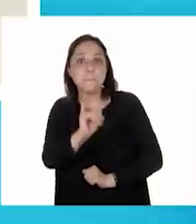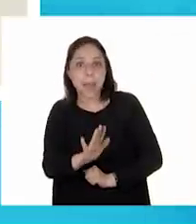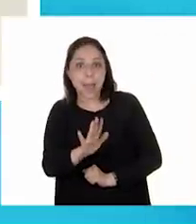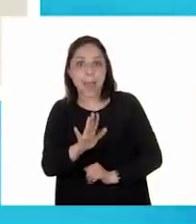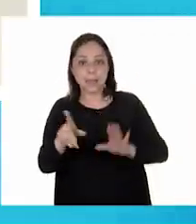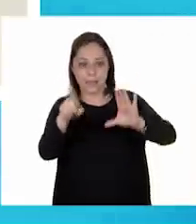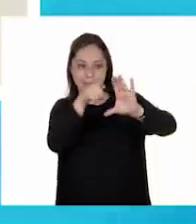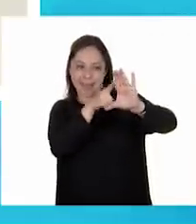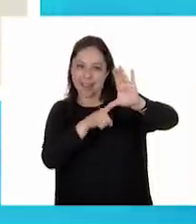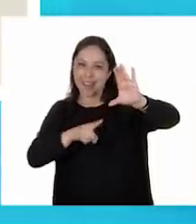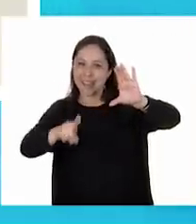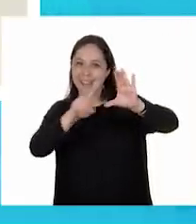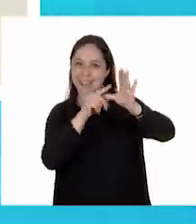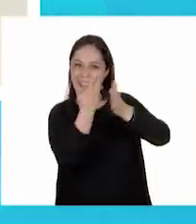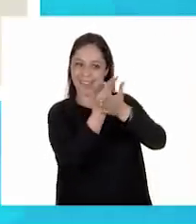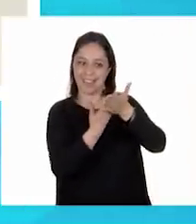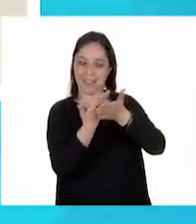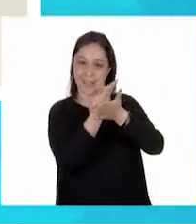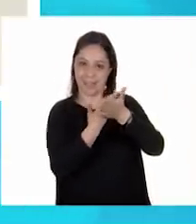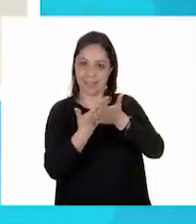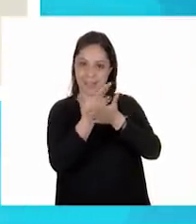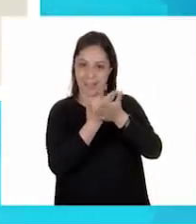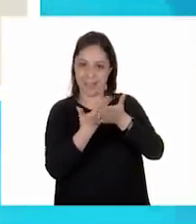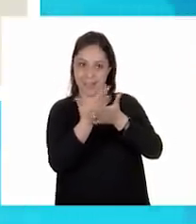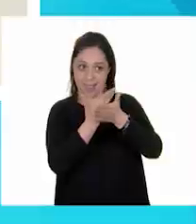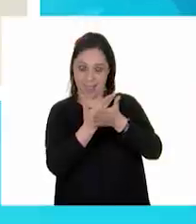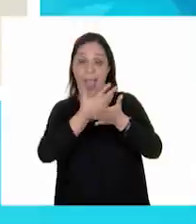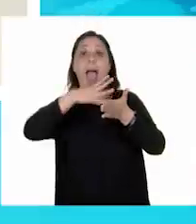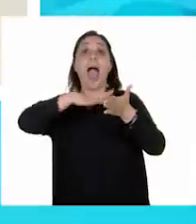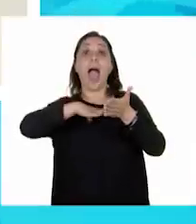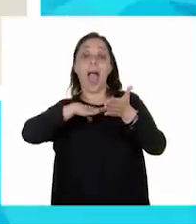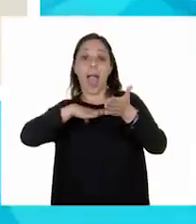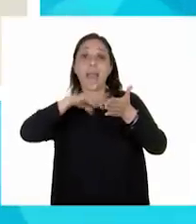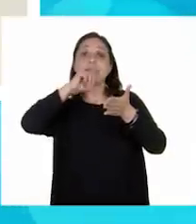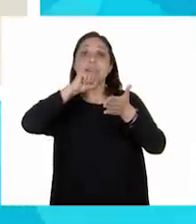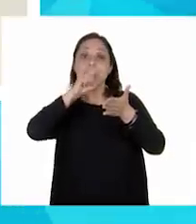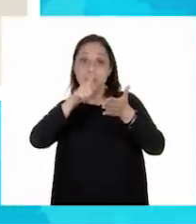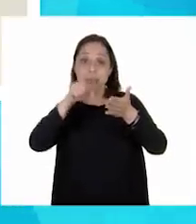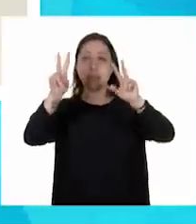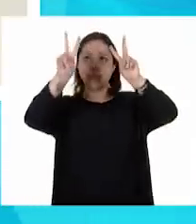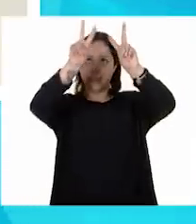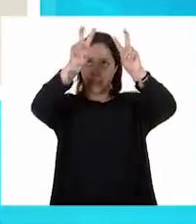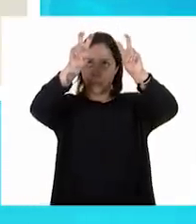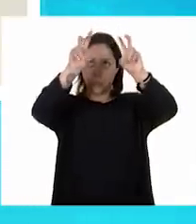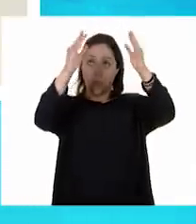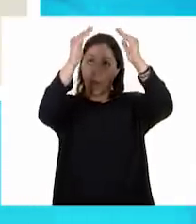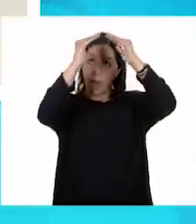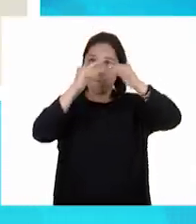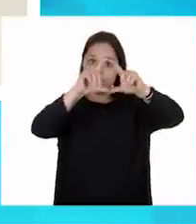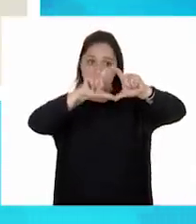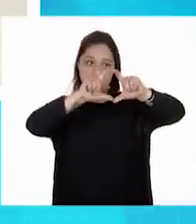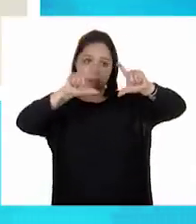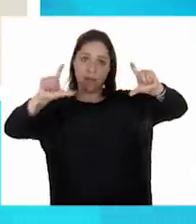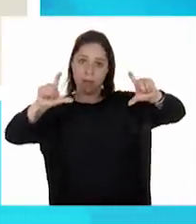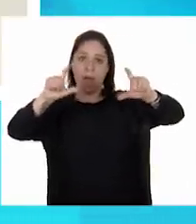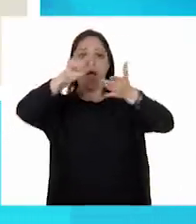el mismo pan de muerto. Ajá. Y tiene el texto, obviamente, debajo del título. Perfecto. Donde es el desarrollo del